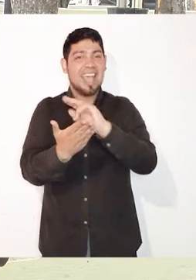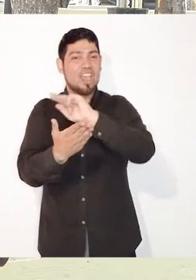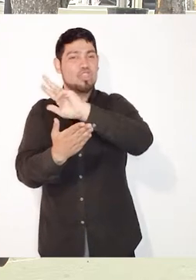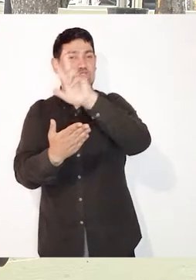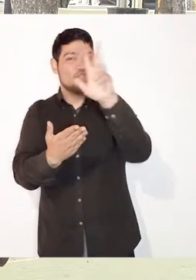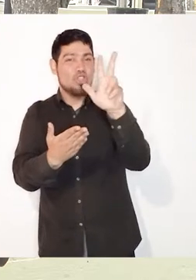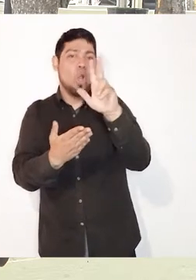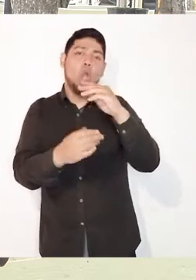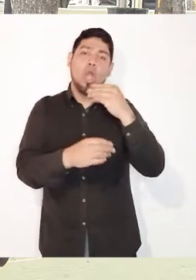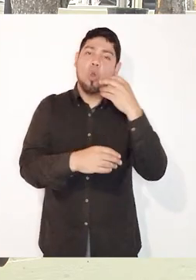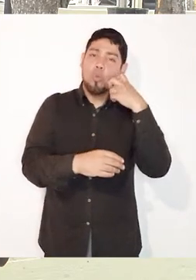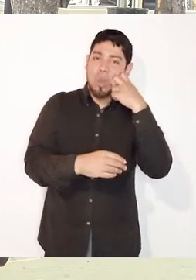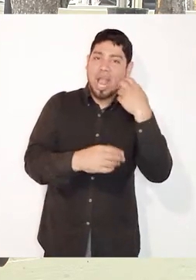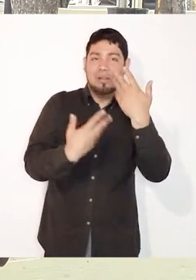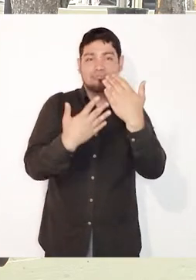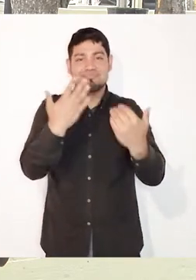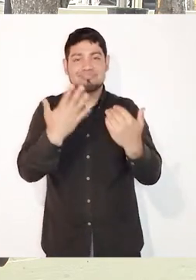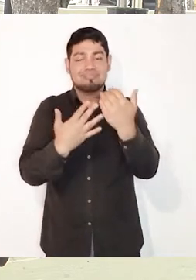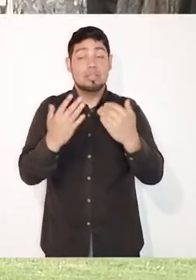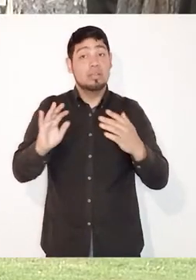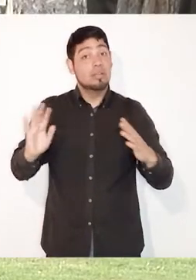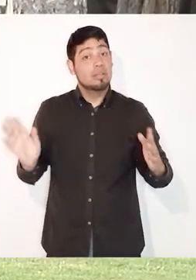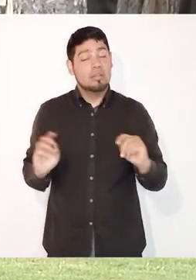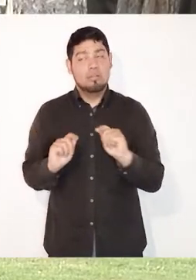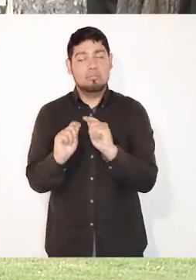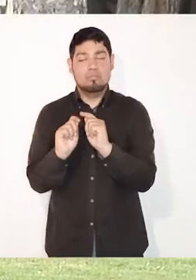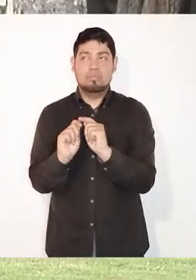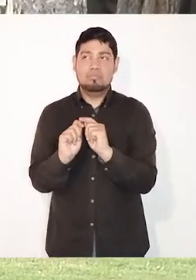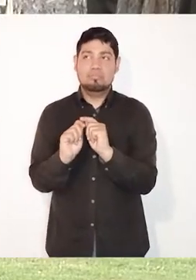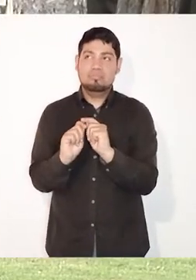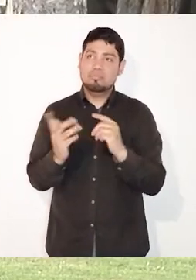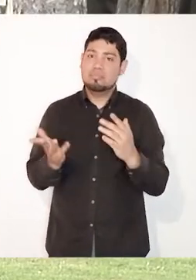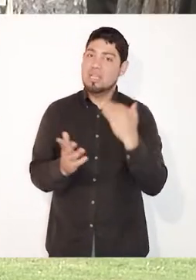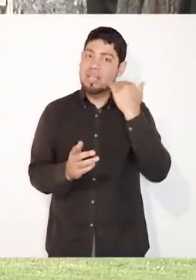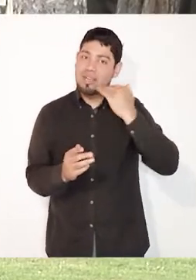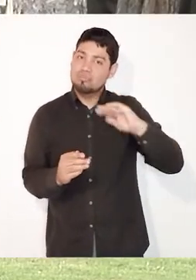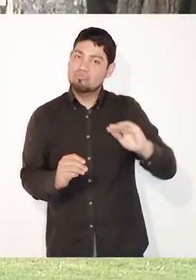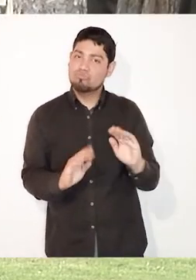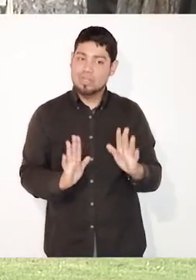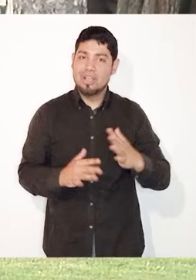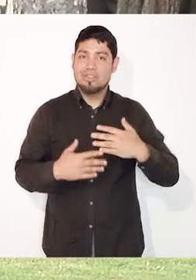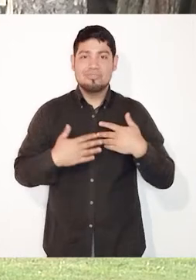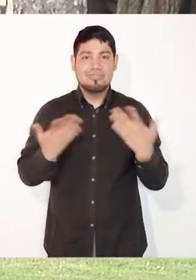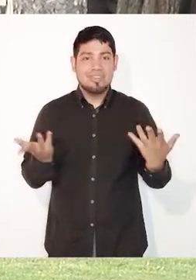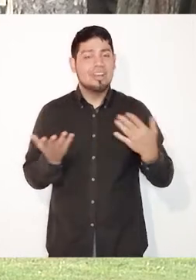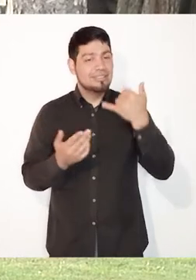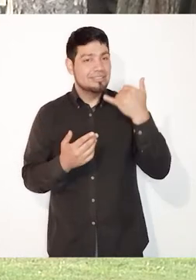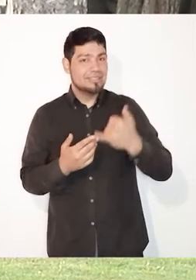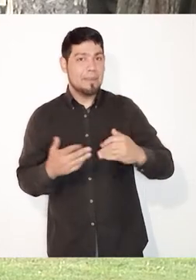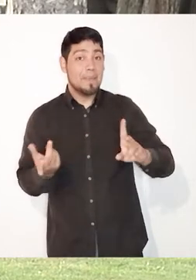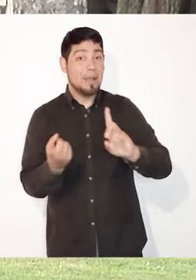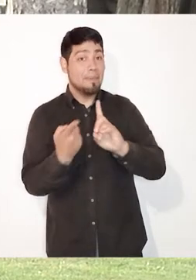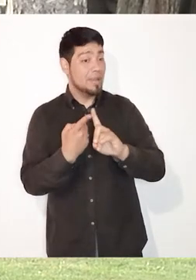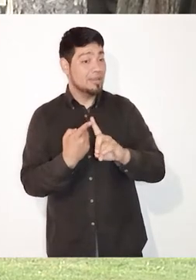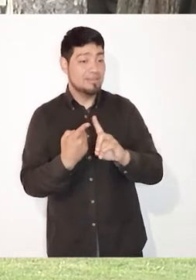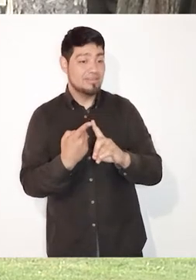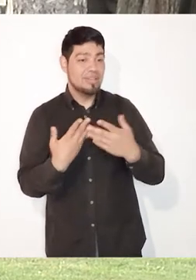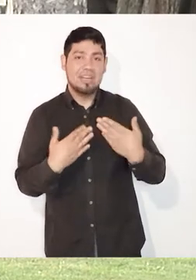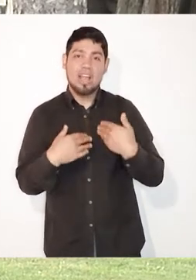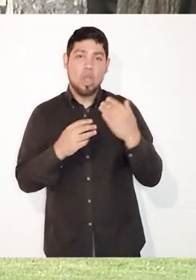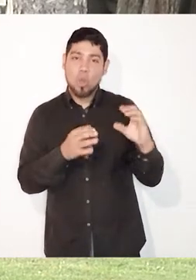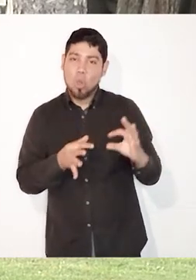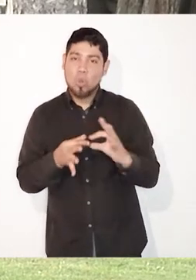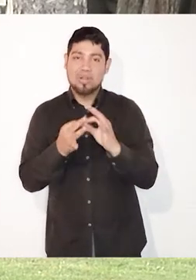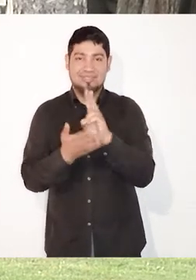en aquel escenario a veces dramático, en fin. Como te decía, fue básicamente una infancia colectiva y una